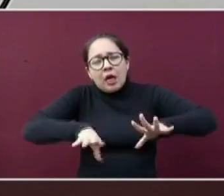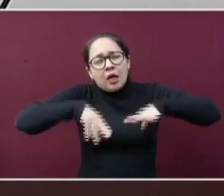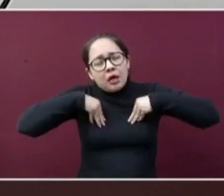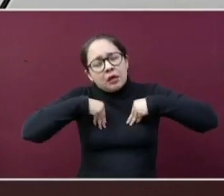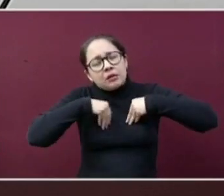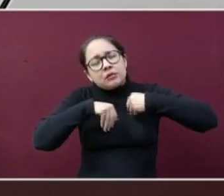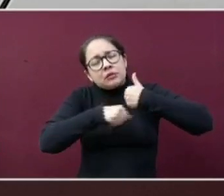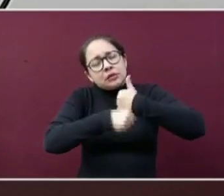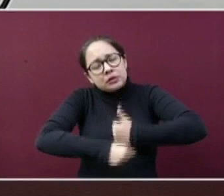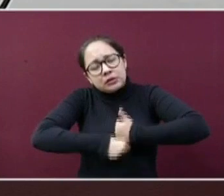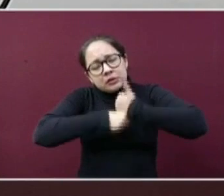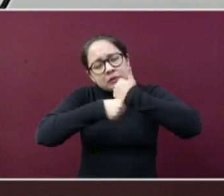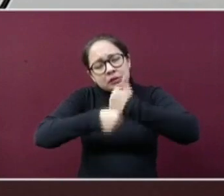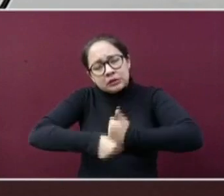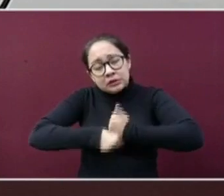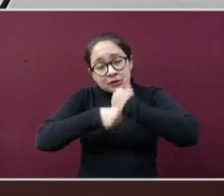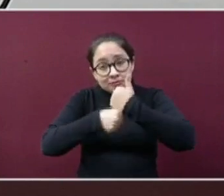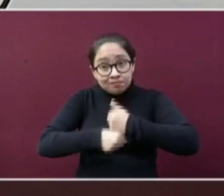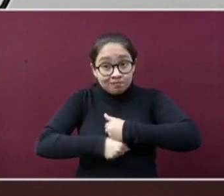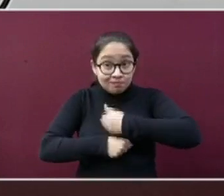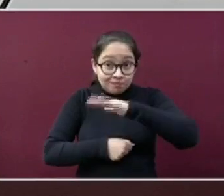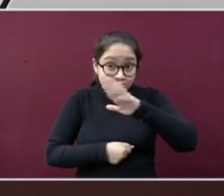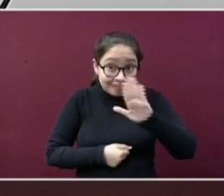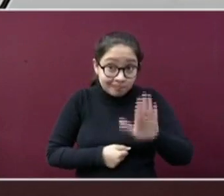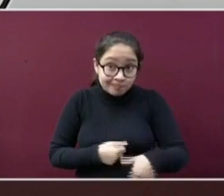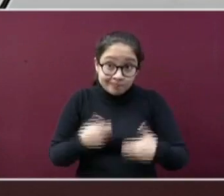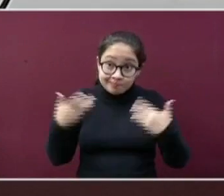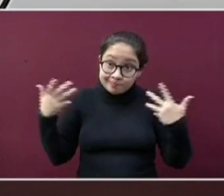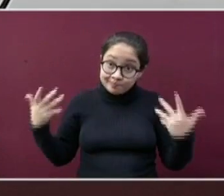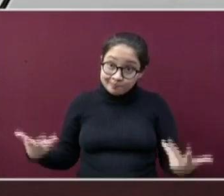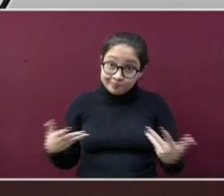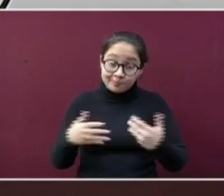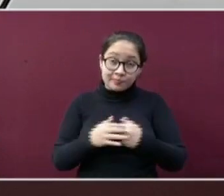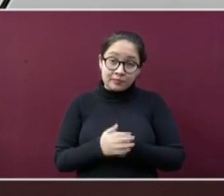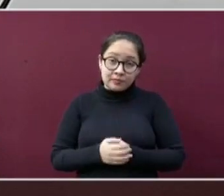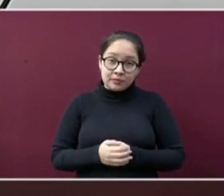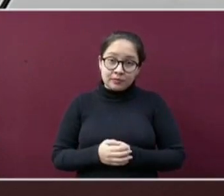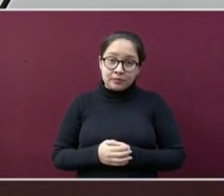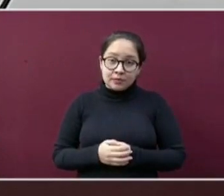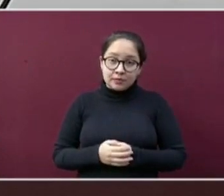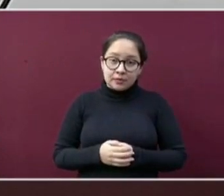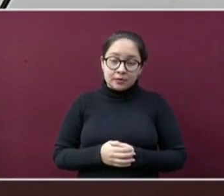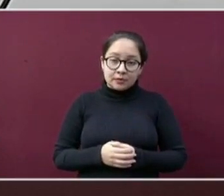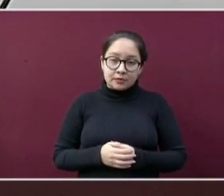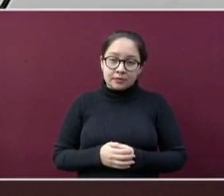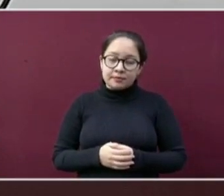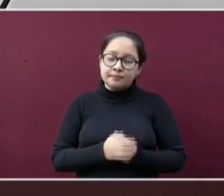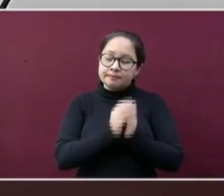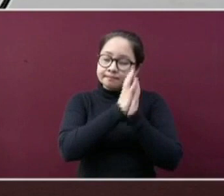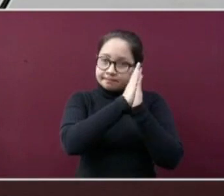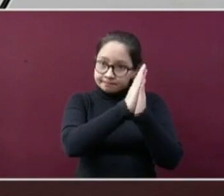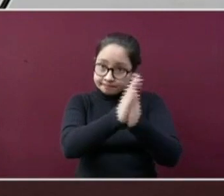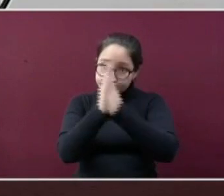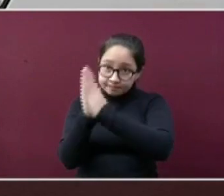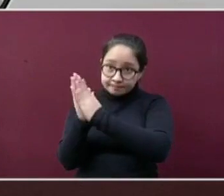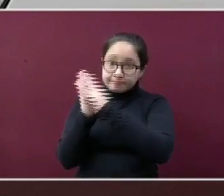muerte por el virus, SARS-CoV-2 y la enfermedad de COVID-19. Nuevamente,